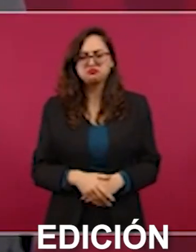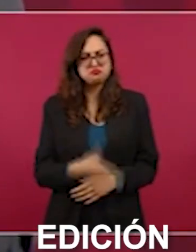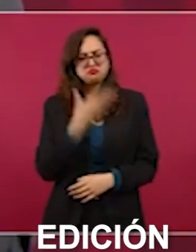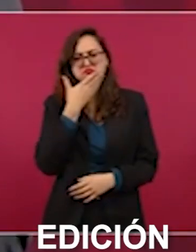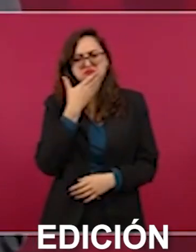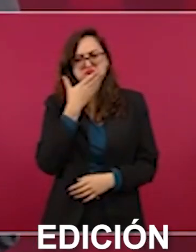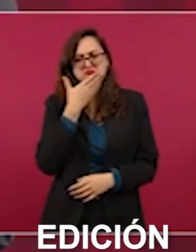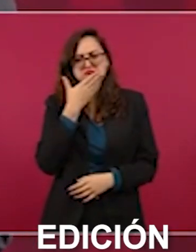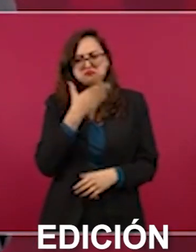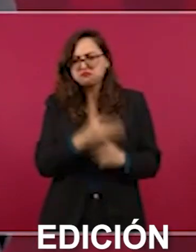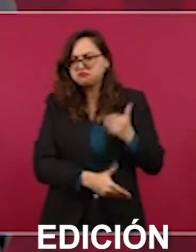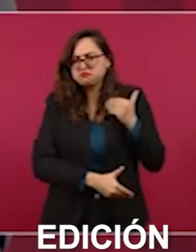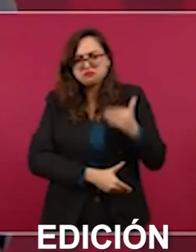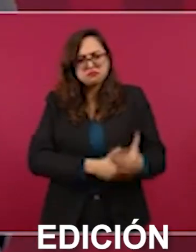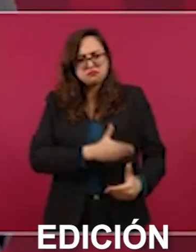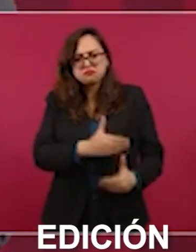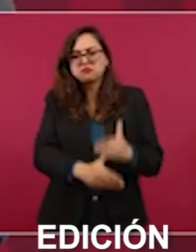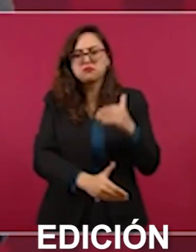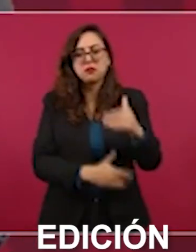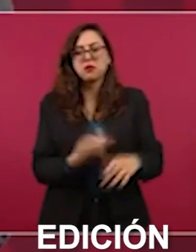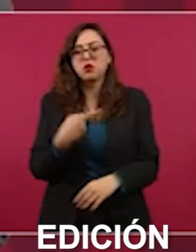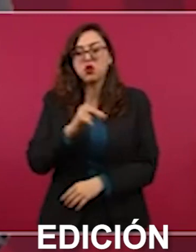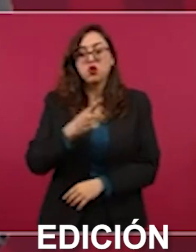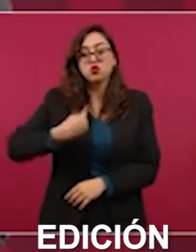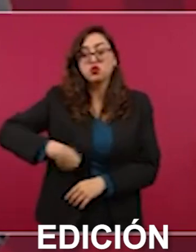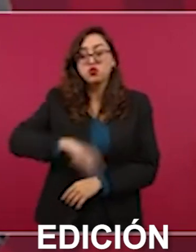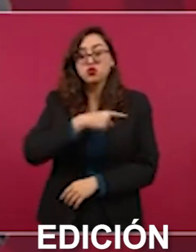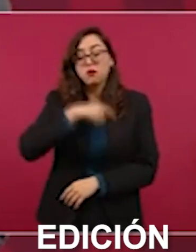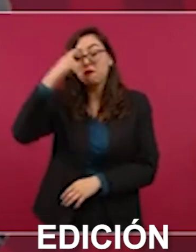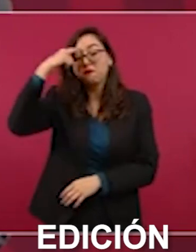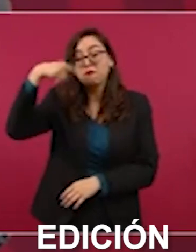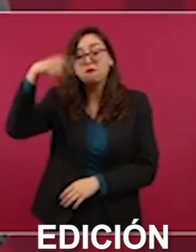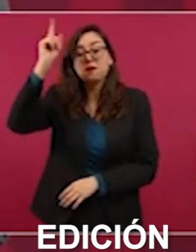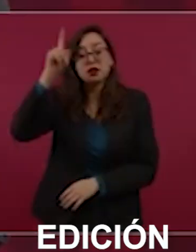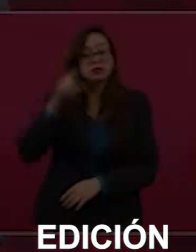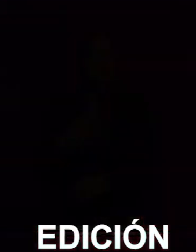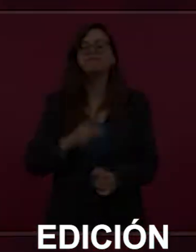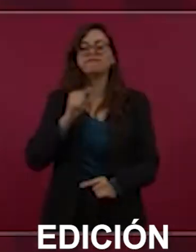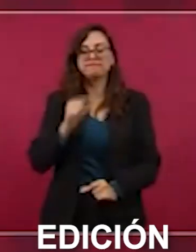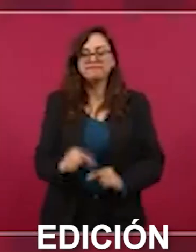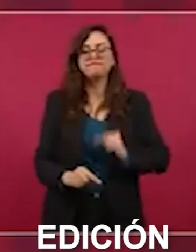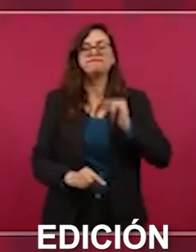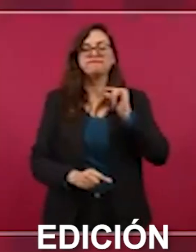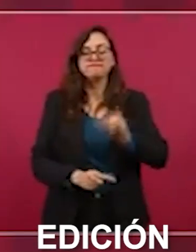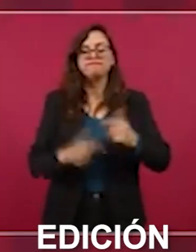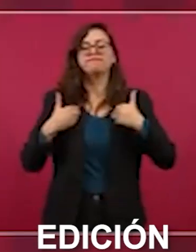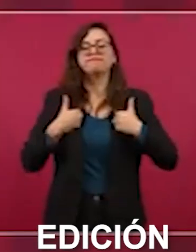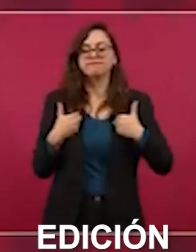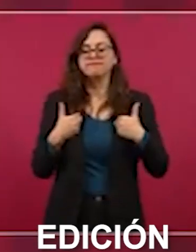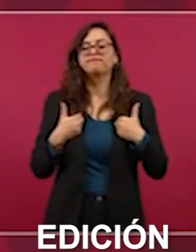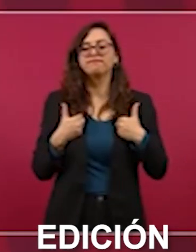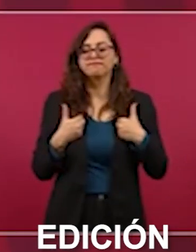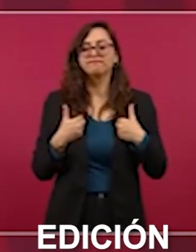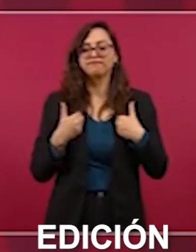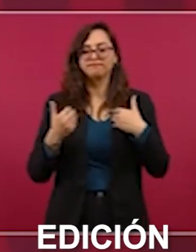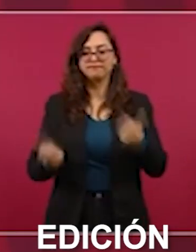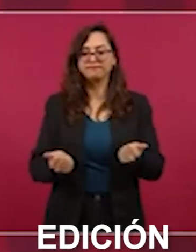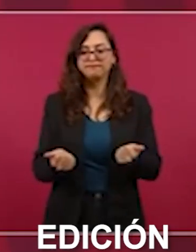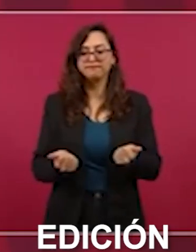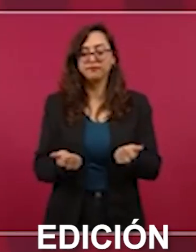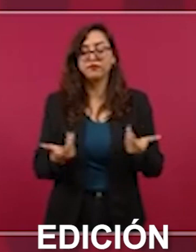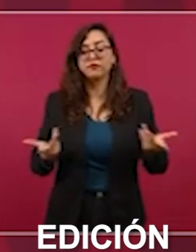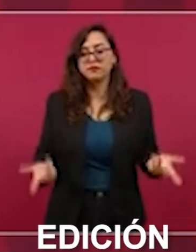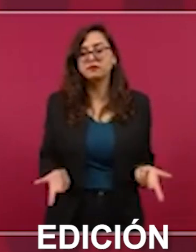en esa este solicitud y yo agradezco que nos